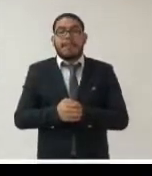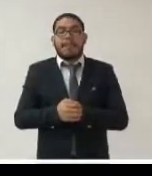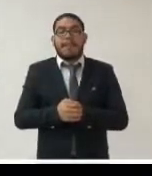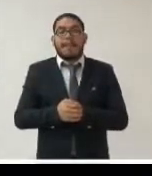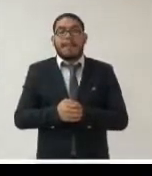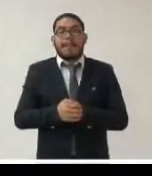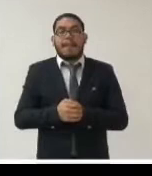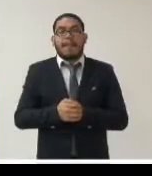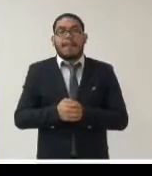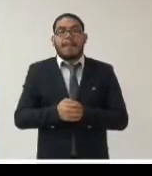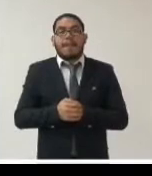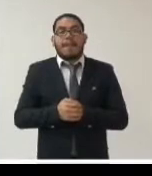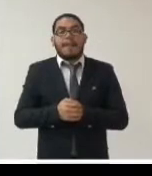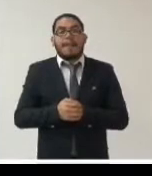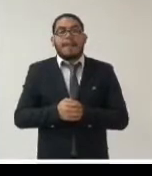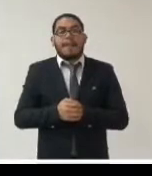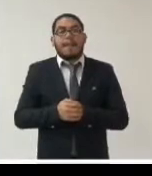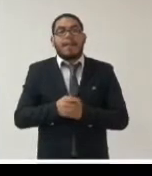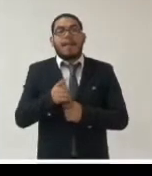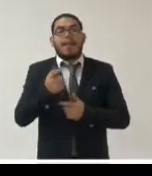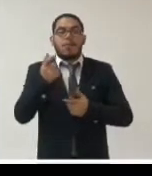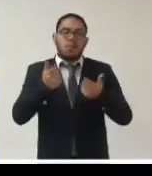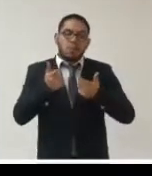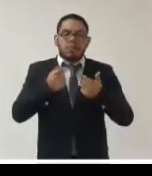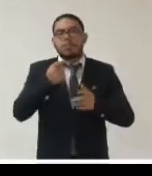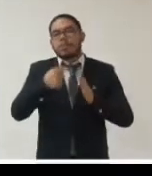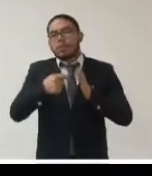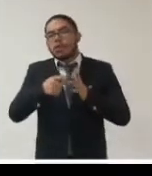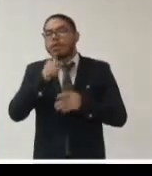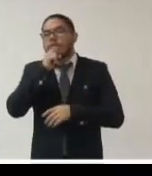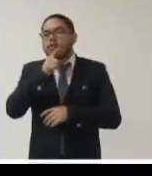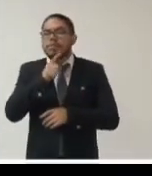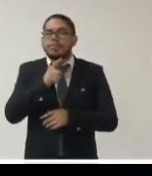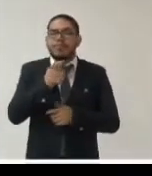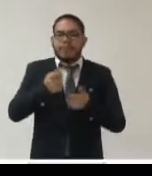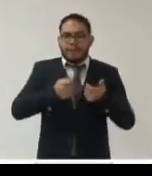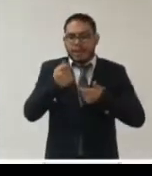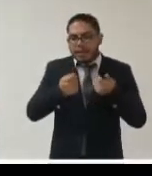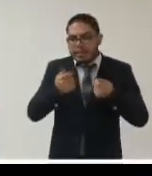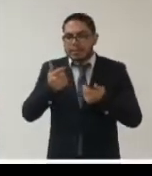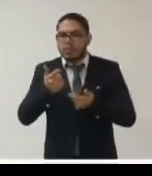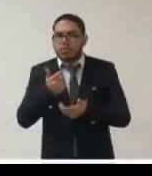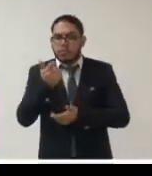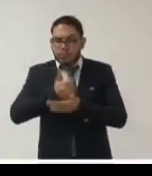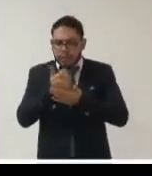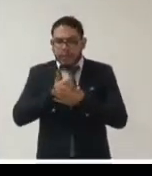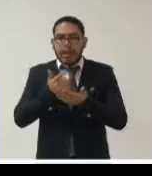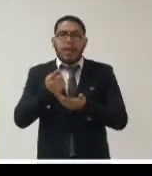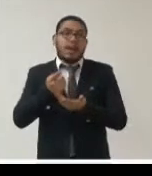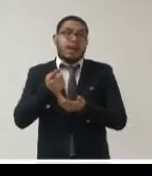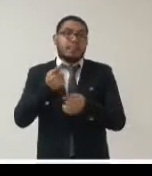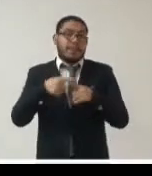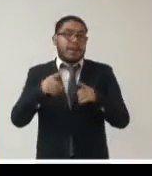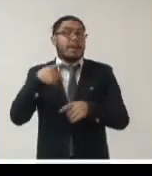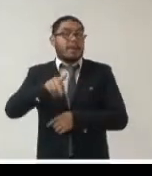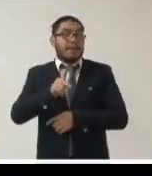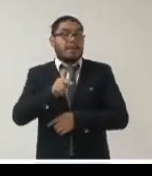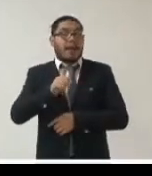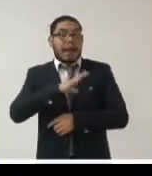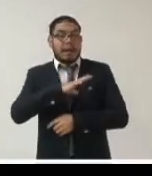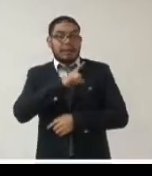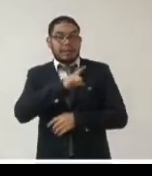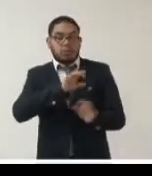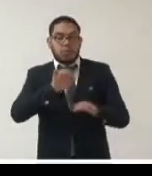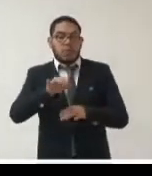a través del ministerio de economía y finanzas o a través del organismo supervisor de contrataciones del estado pero hay algunas contrataciones